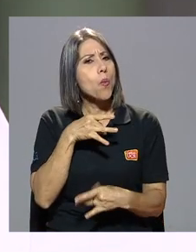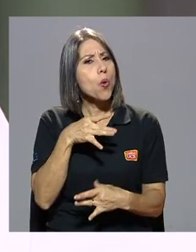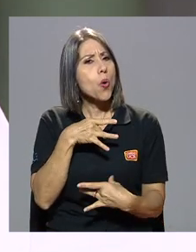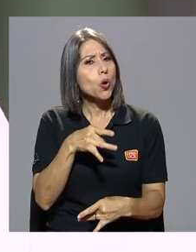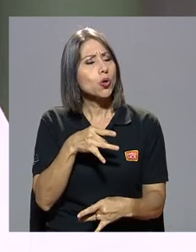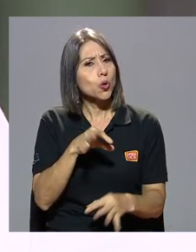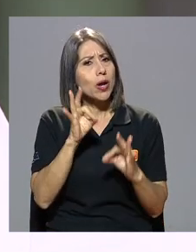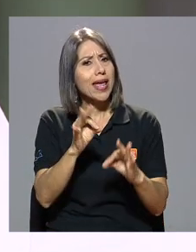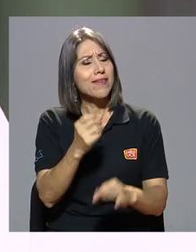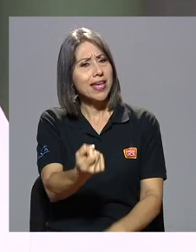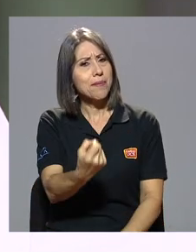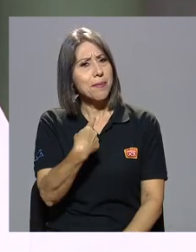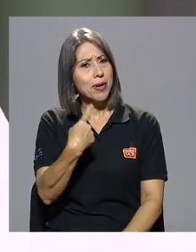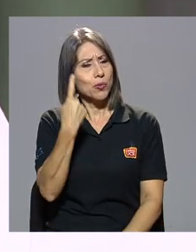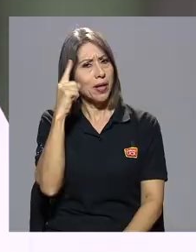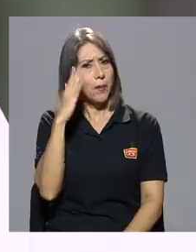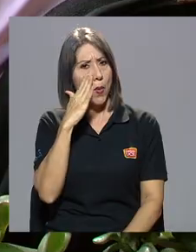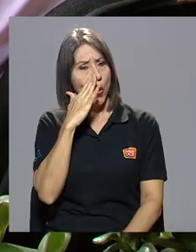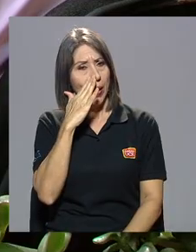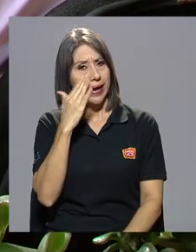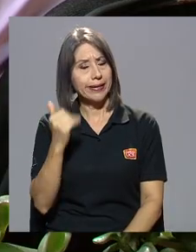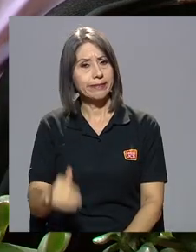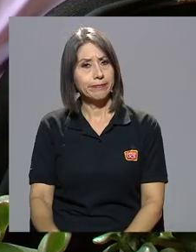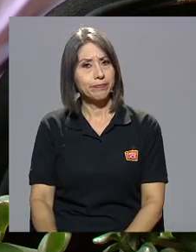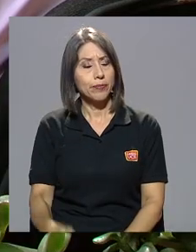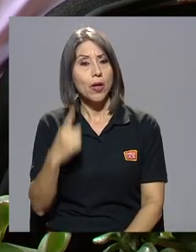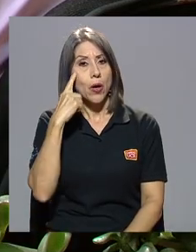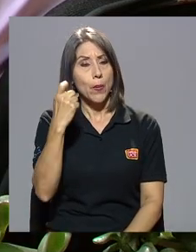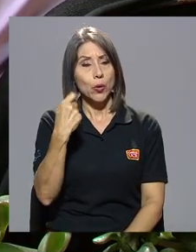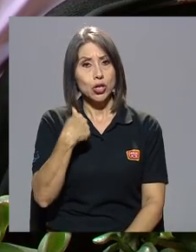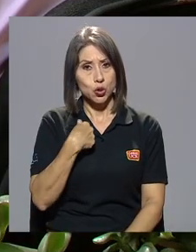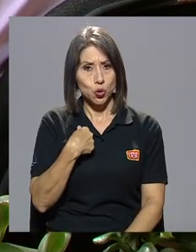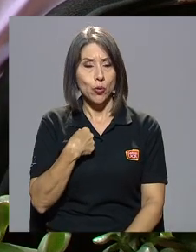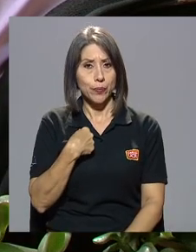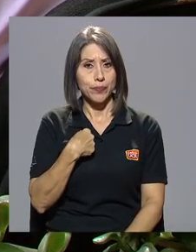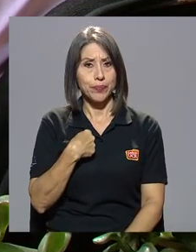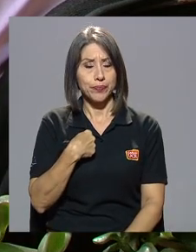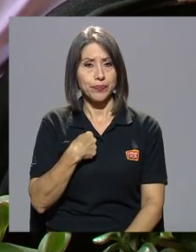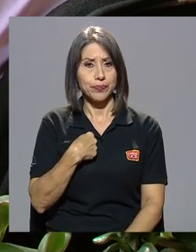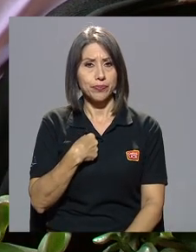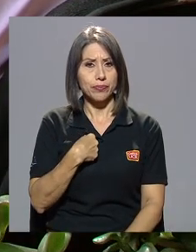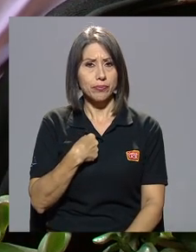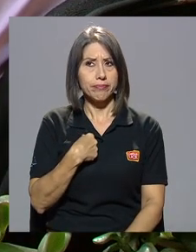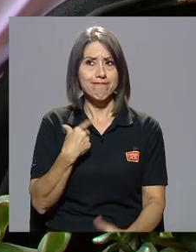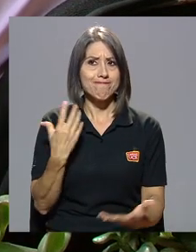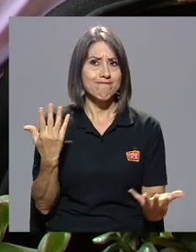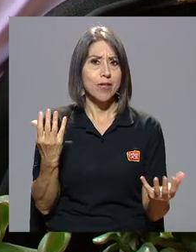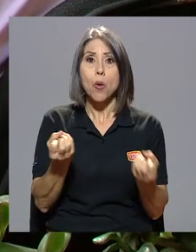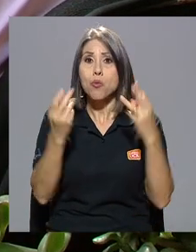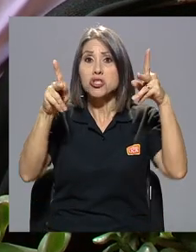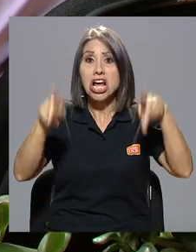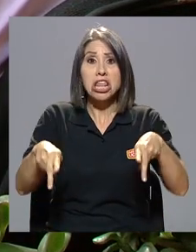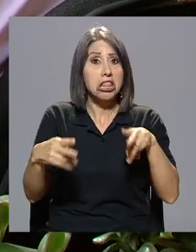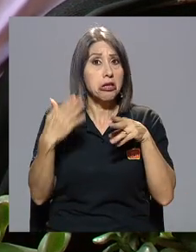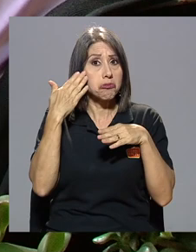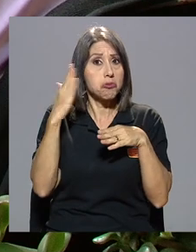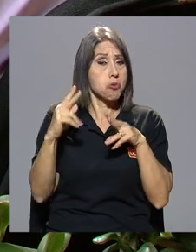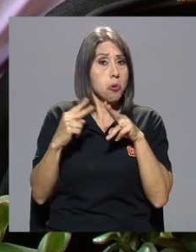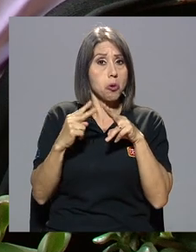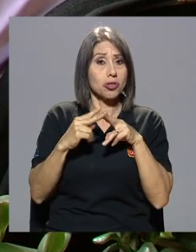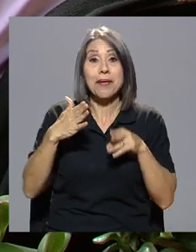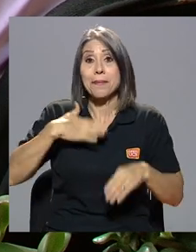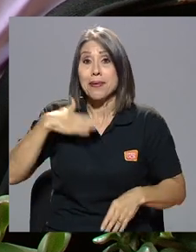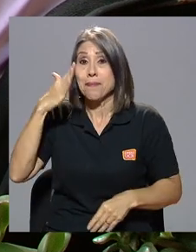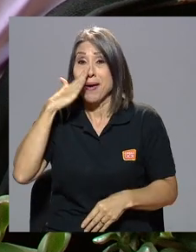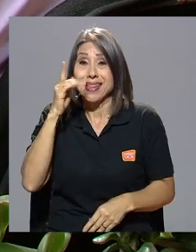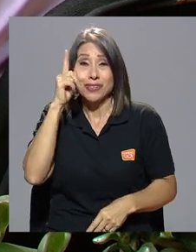curioso. Qué bien que me pregunta por ella. Porque yo, mucha gente no conoce. Mi madre